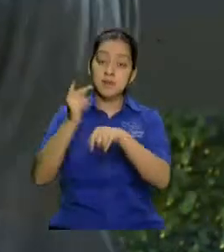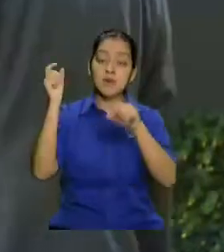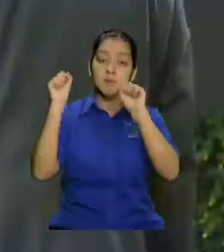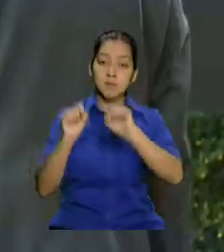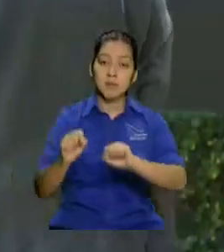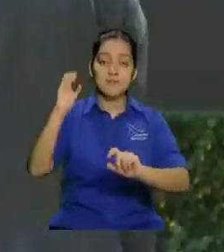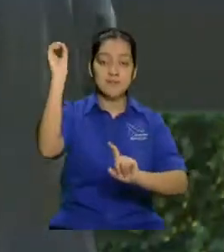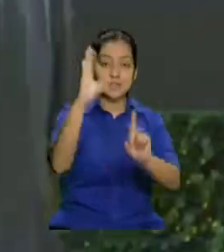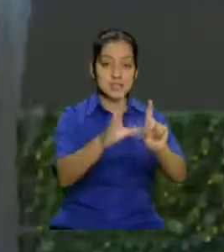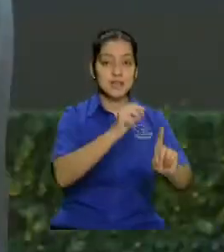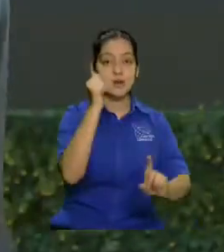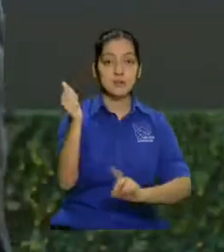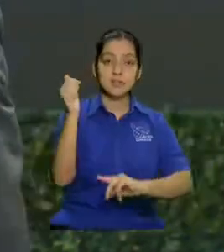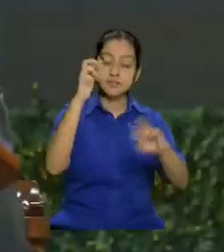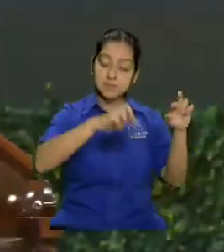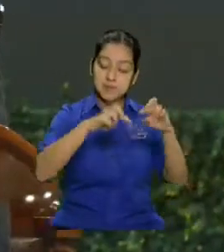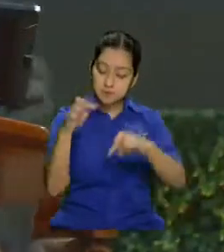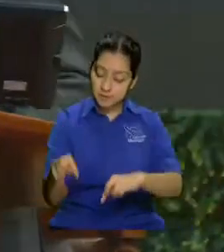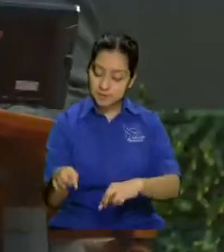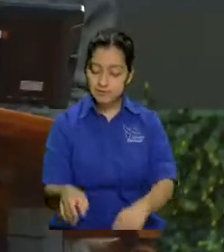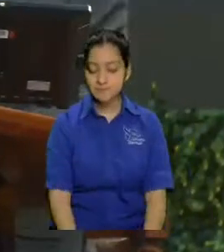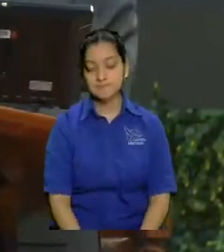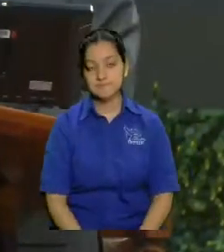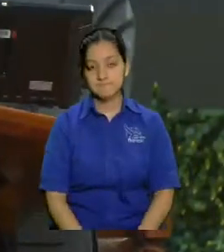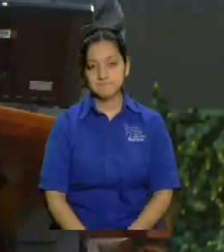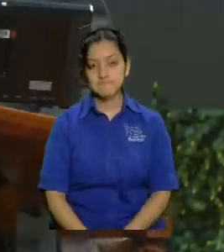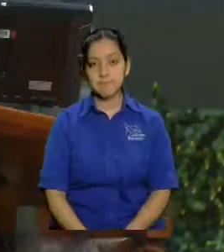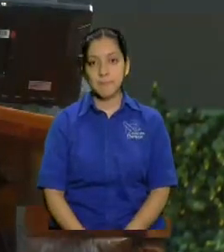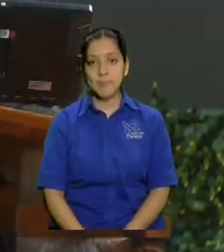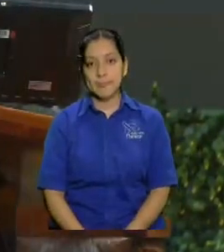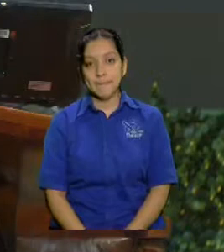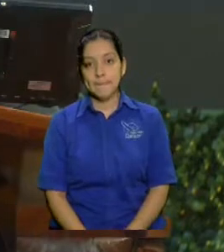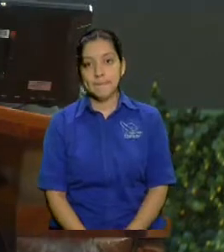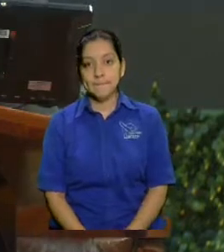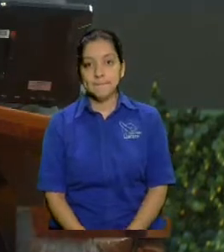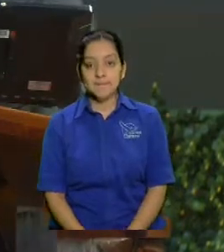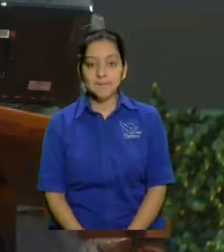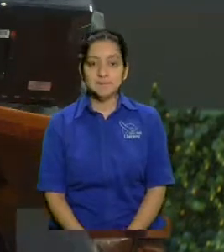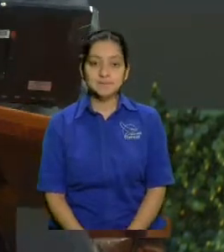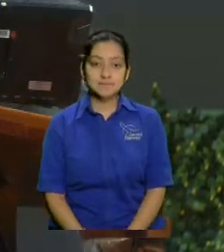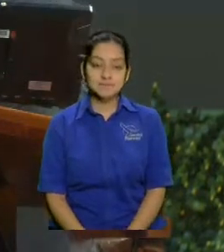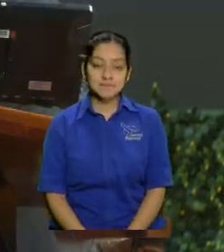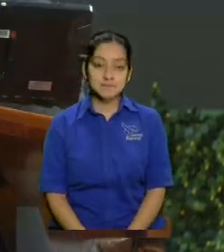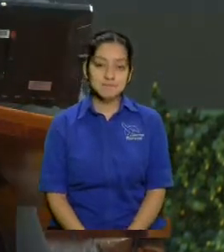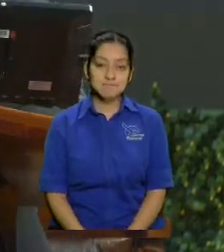Eso es algo que la gente no comprende, pero eso tampoco es el tema, porque hoy estamos hablando de la familia supuestamente.